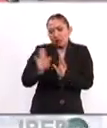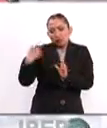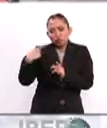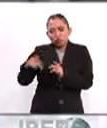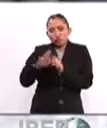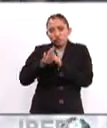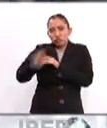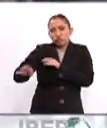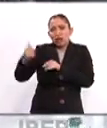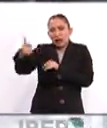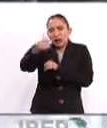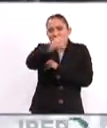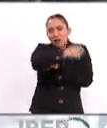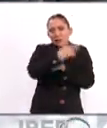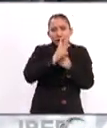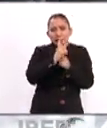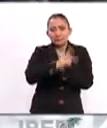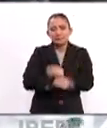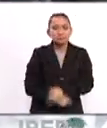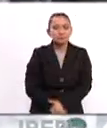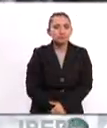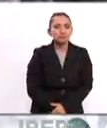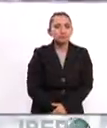política migratoria de cada nación.